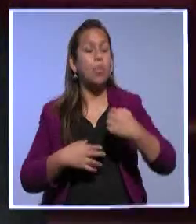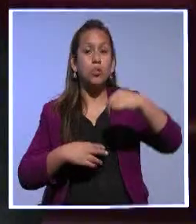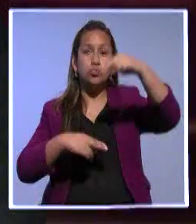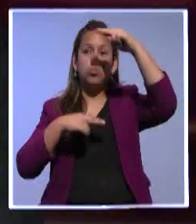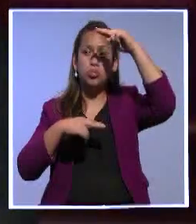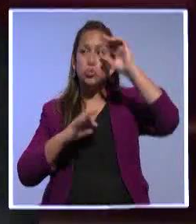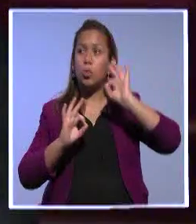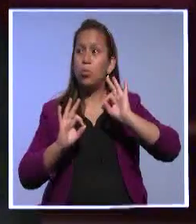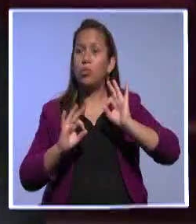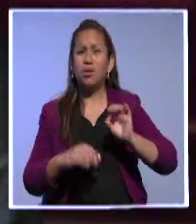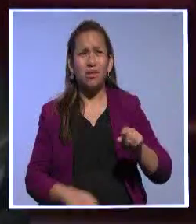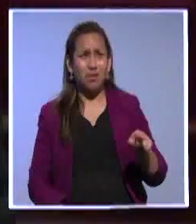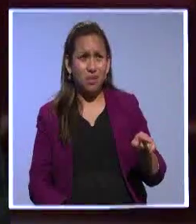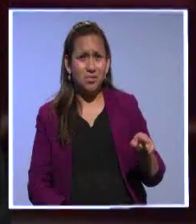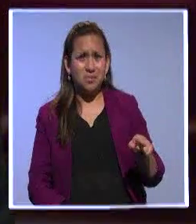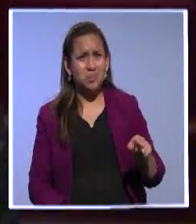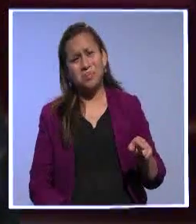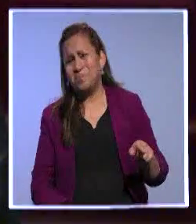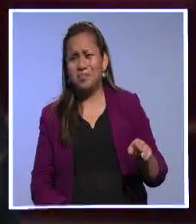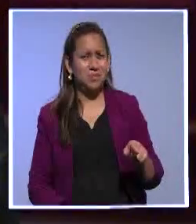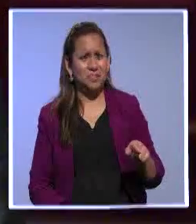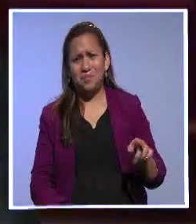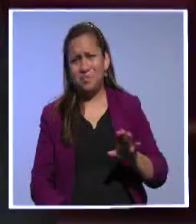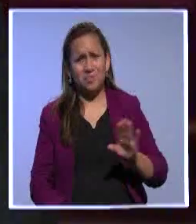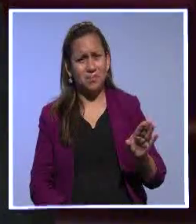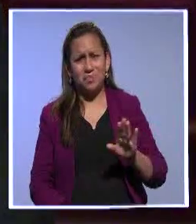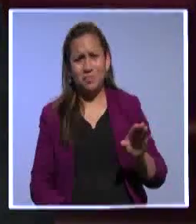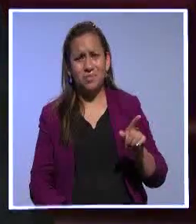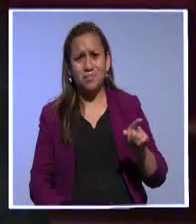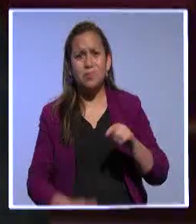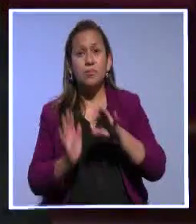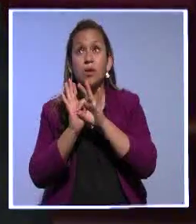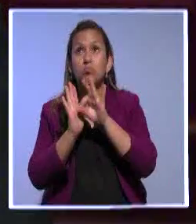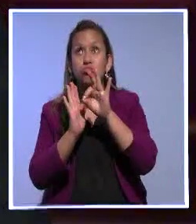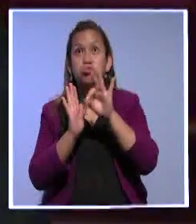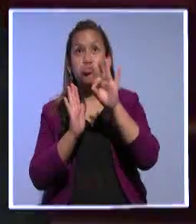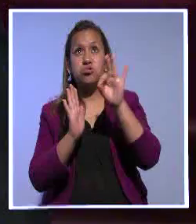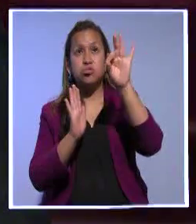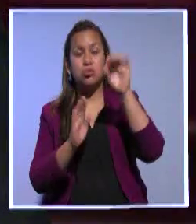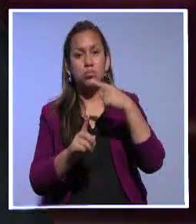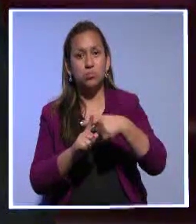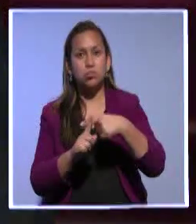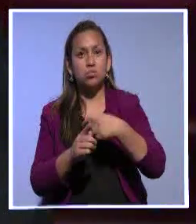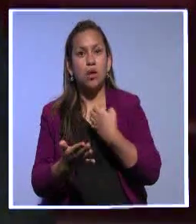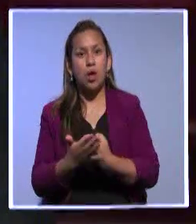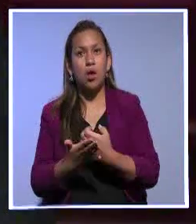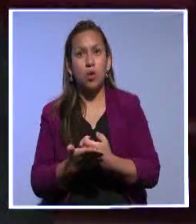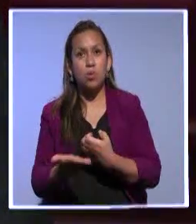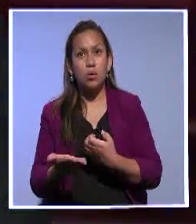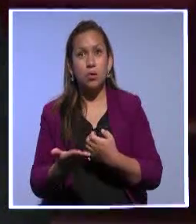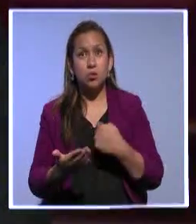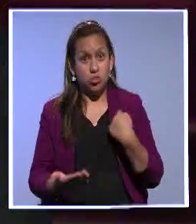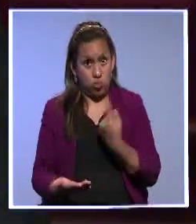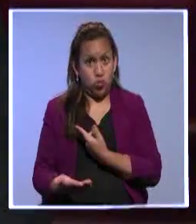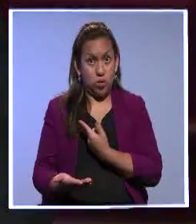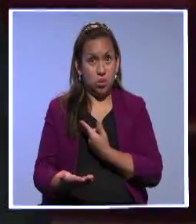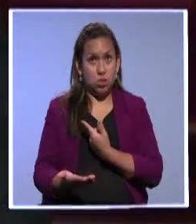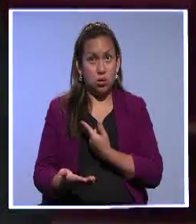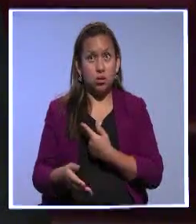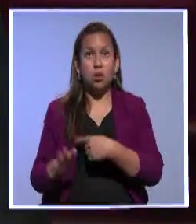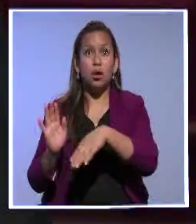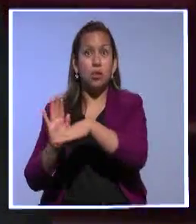tiene ningún asidero en la realidad. Las cifras con las que nosotros manejamos la economía nacional no son cifras nuestras. Es el